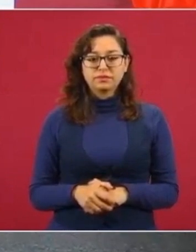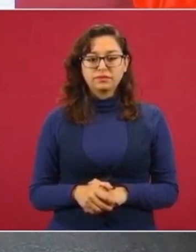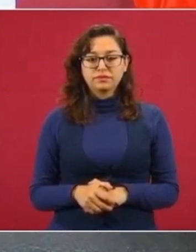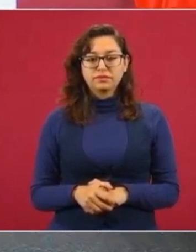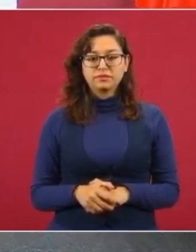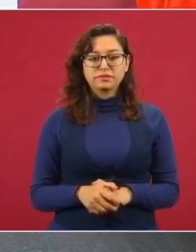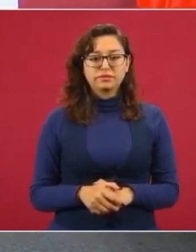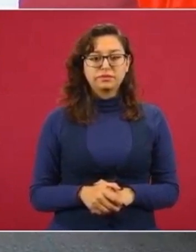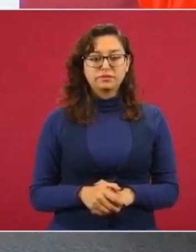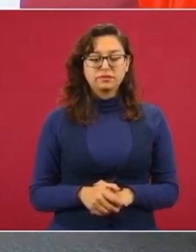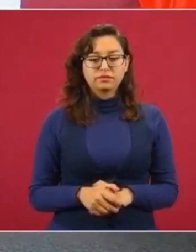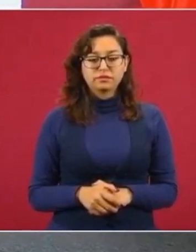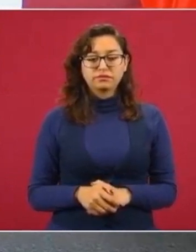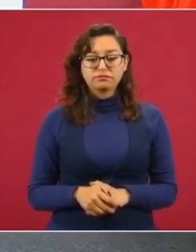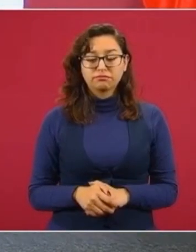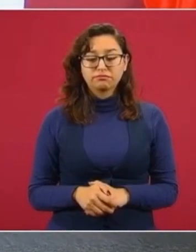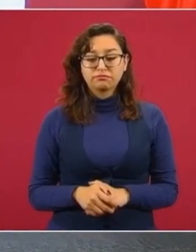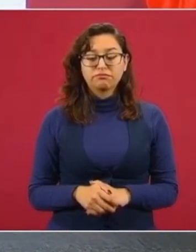Una empresa.